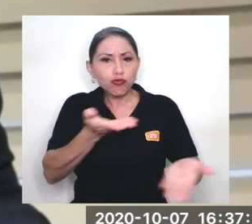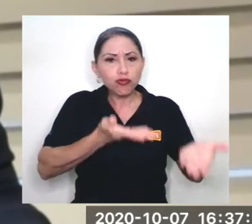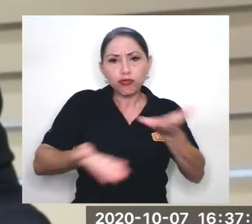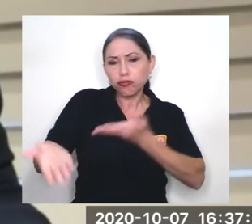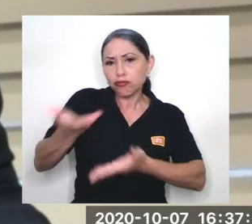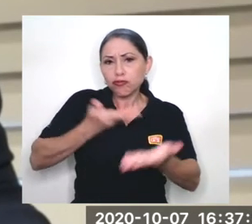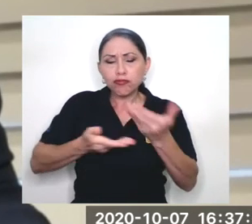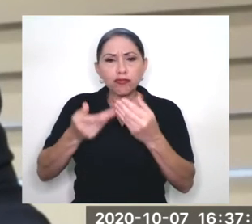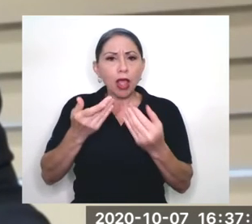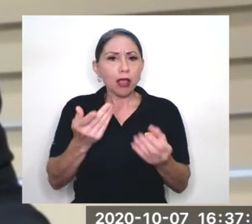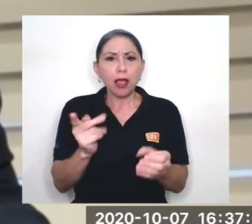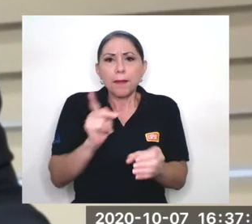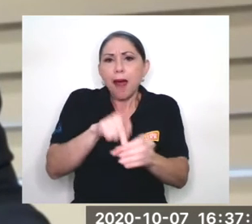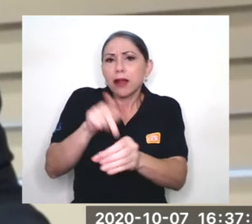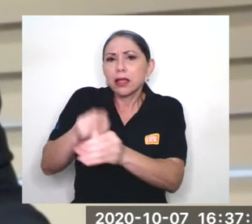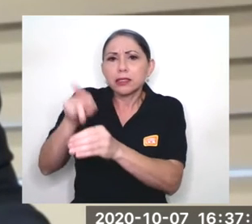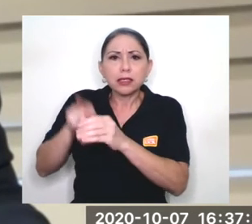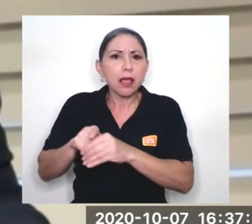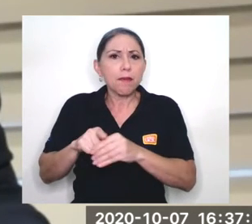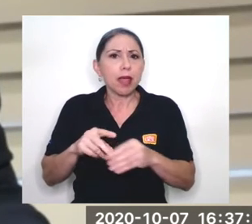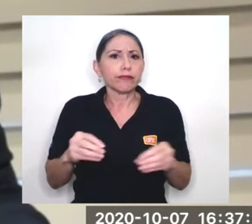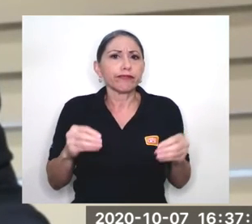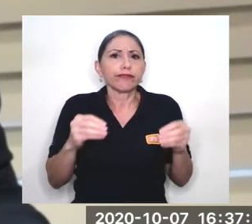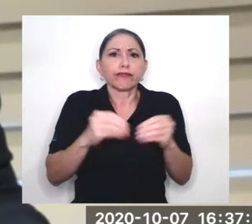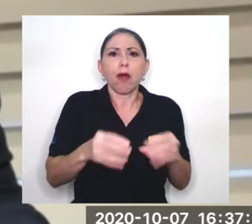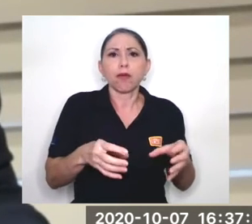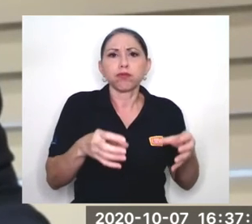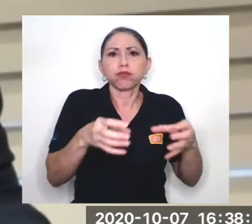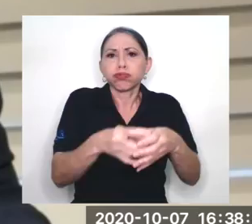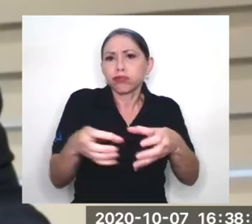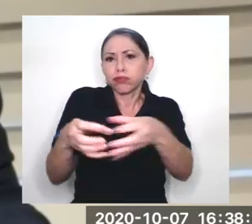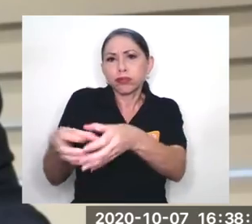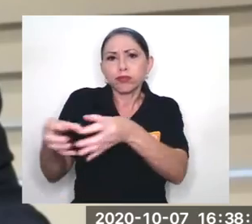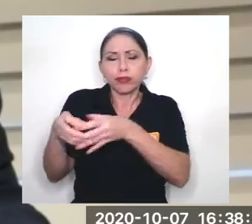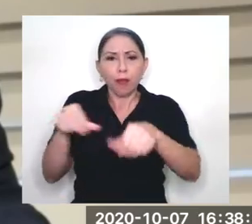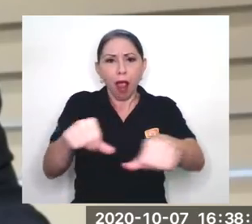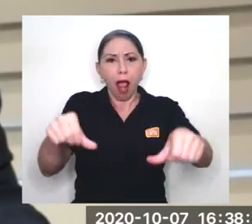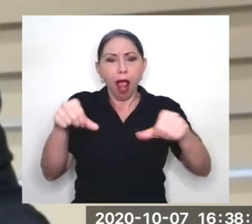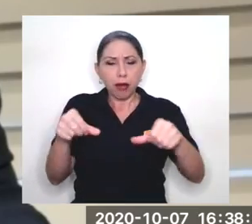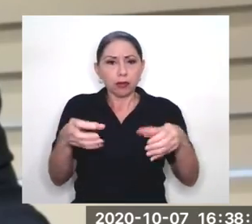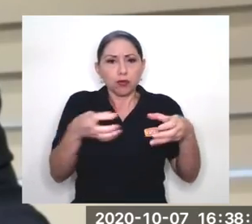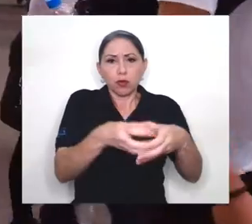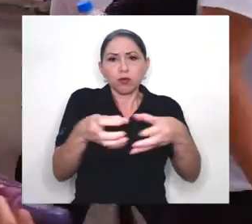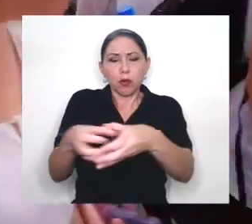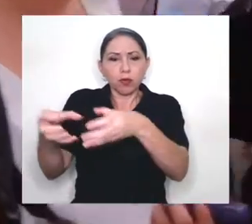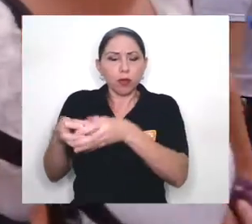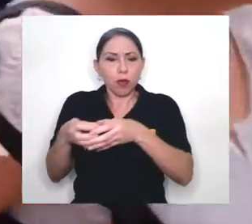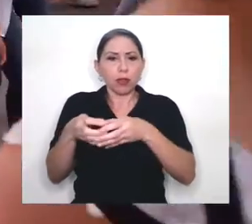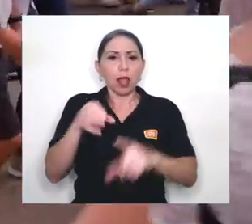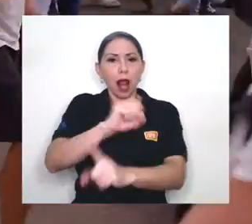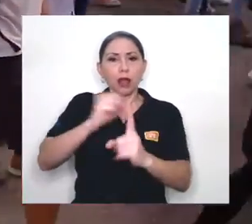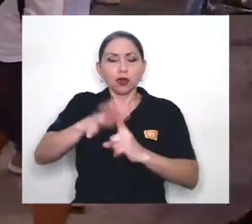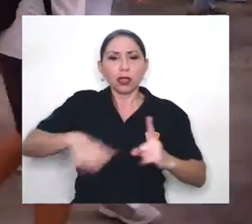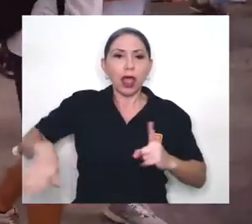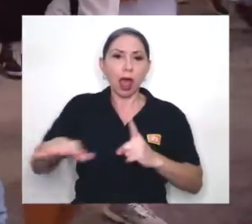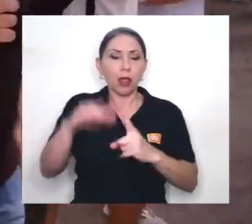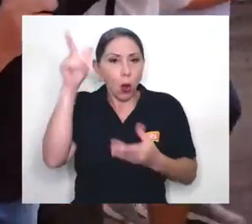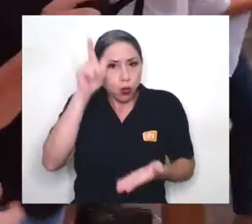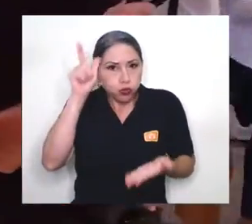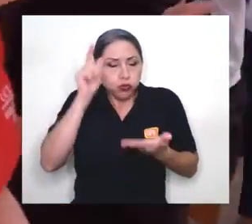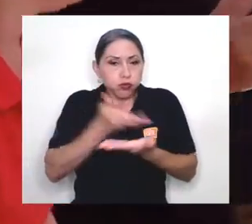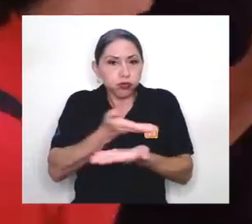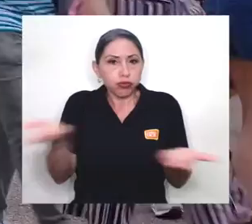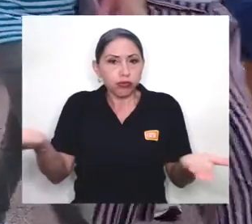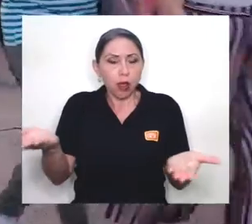participen la mayor cantidad posible de sectores de la sociedad. Evidentemente, las y los